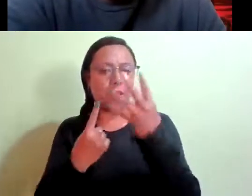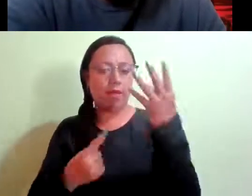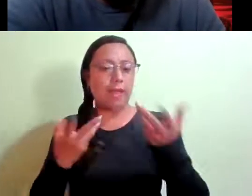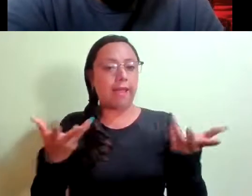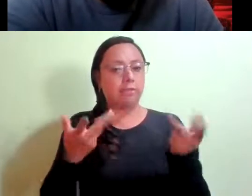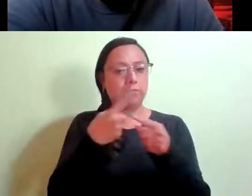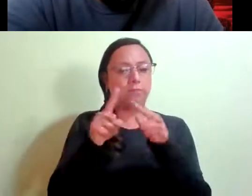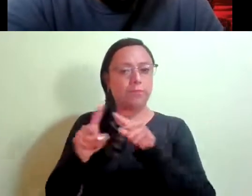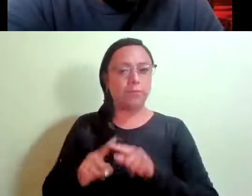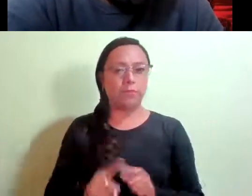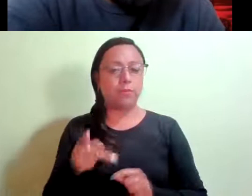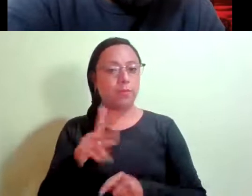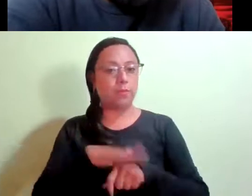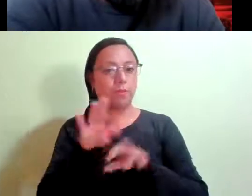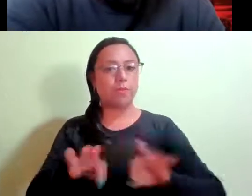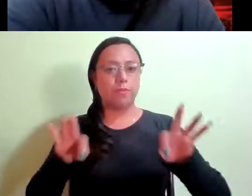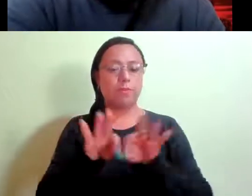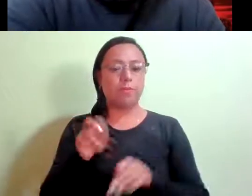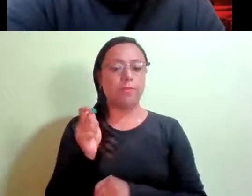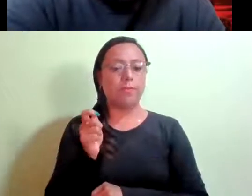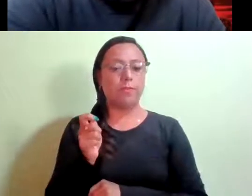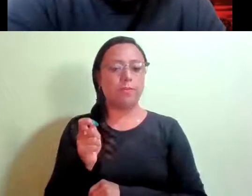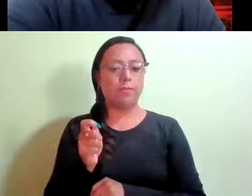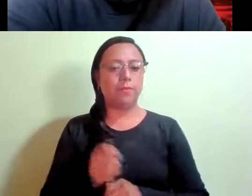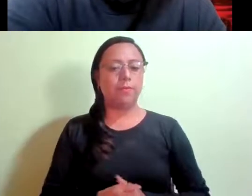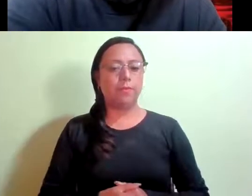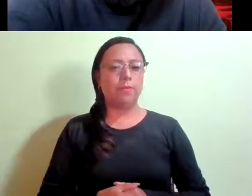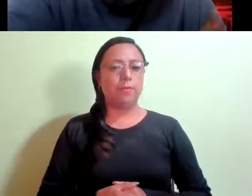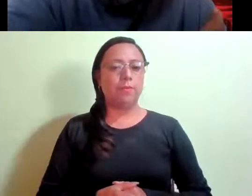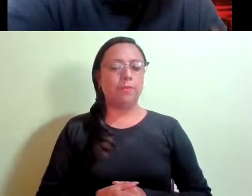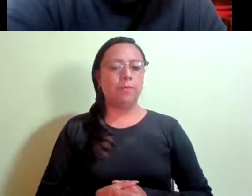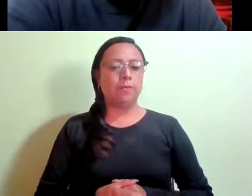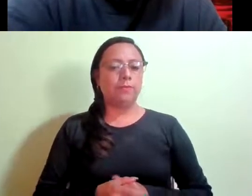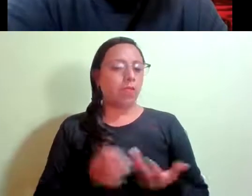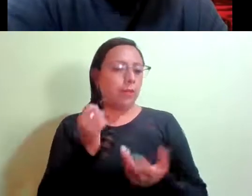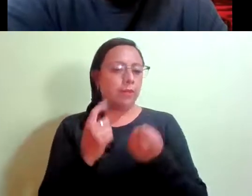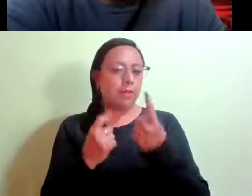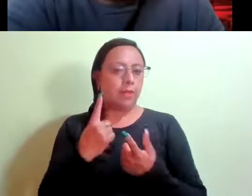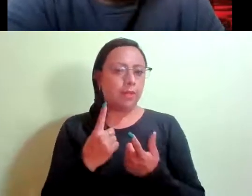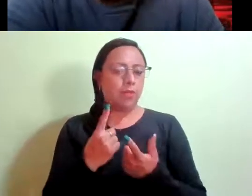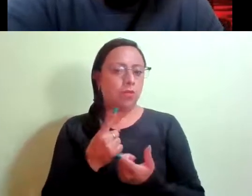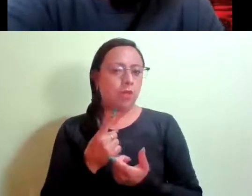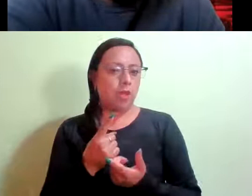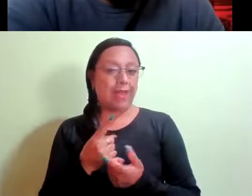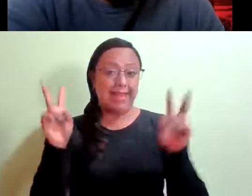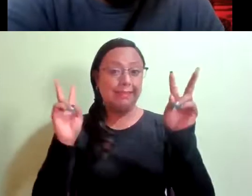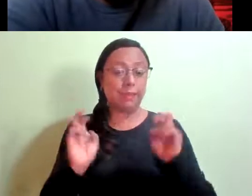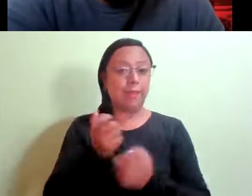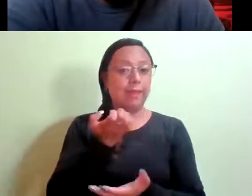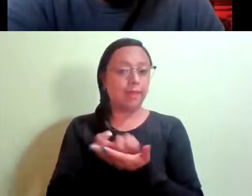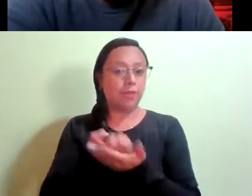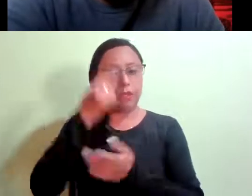principalmente de, de, de, de, eh, corte financiero económico para ayudar a los